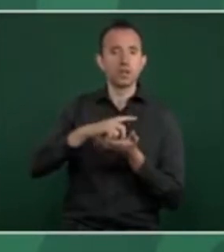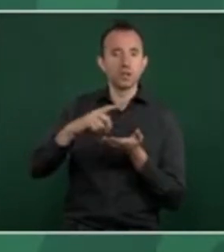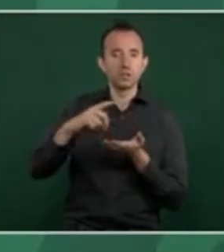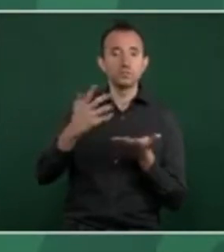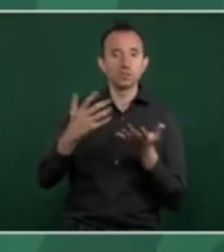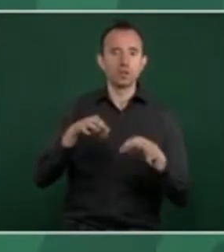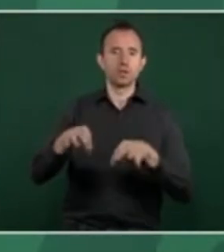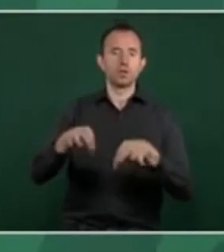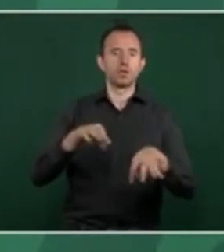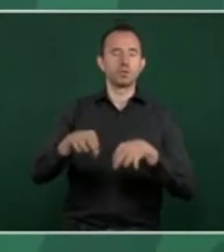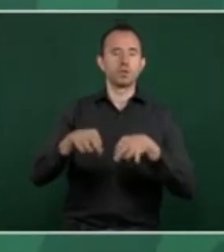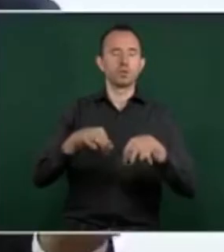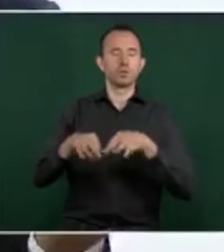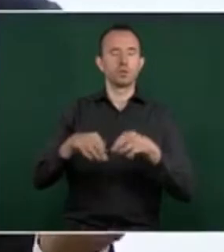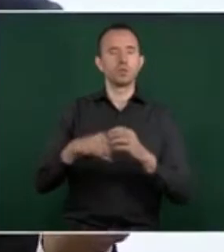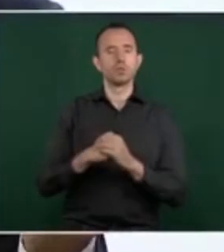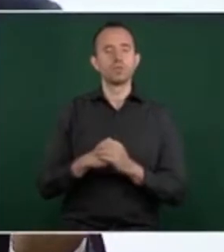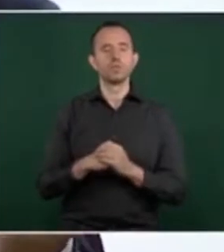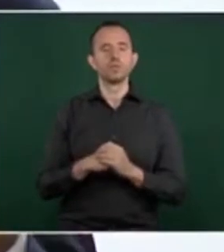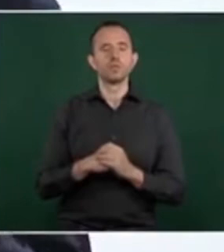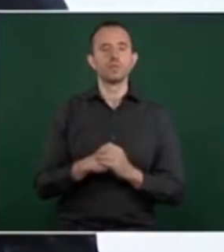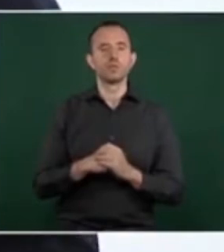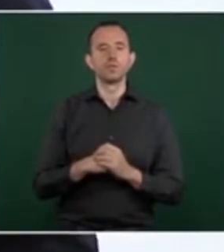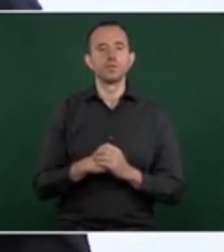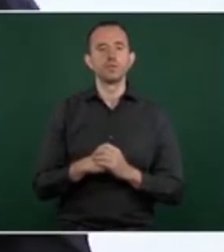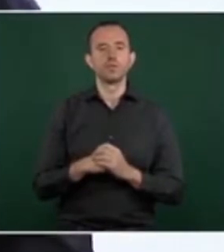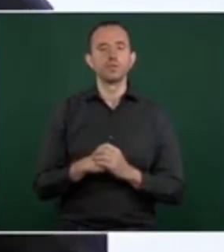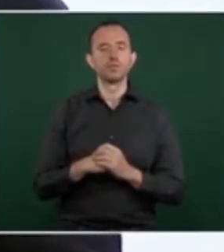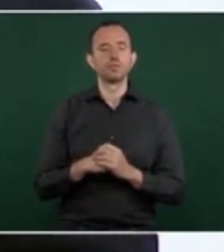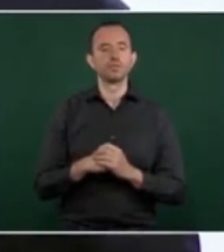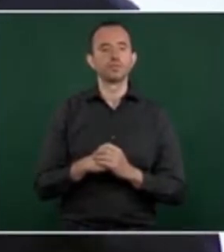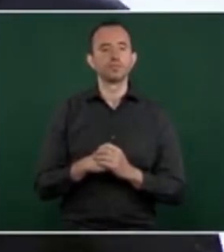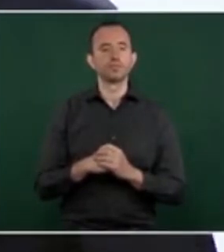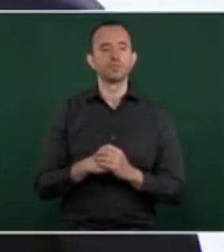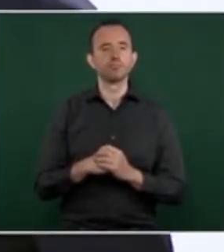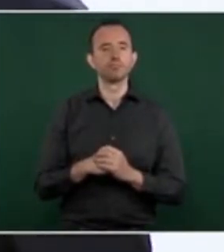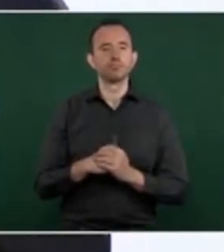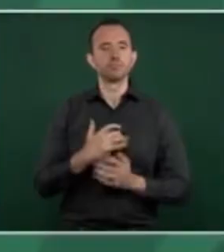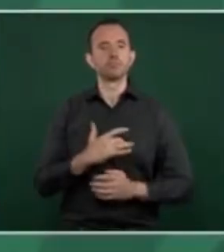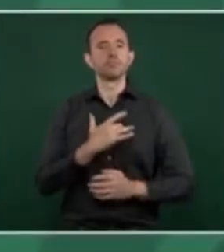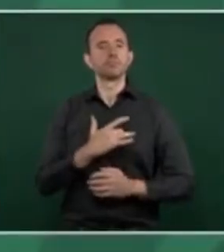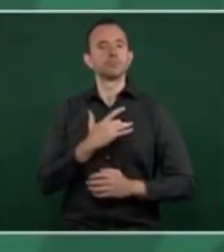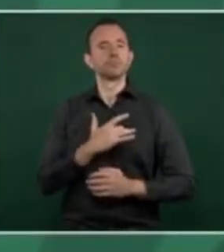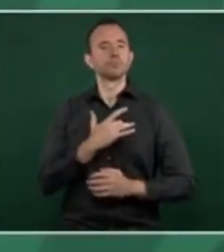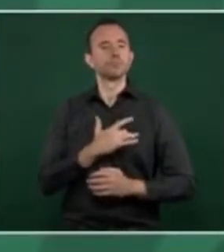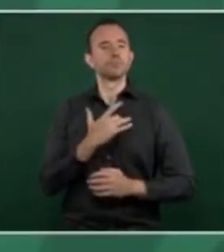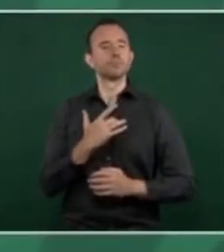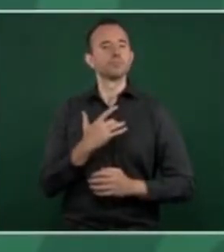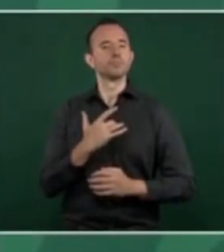y que sientan estímulos,